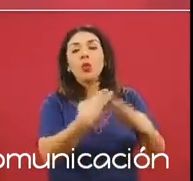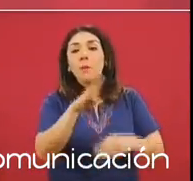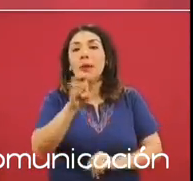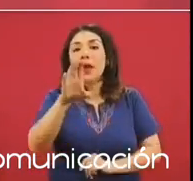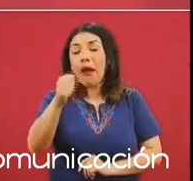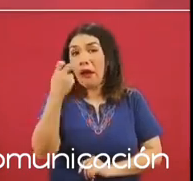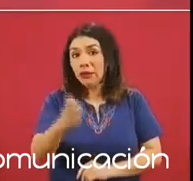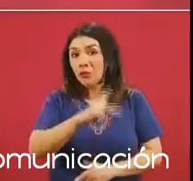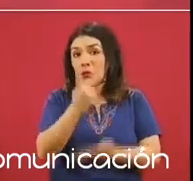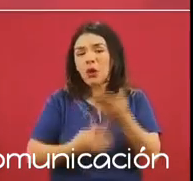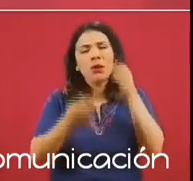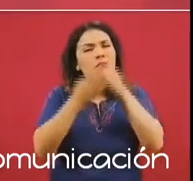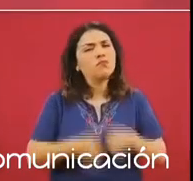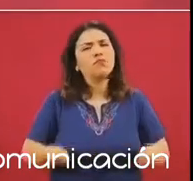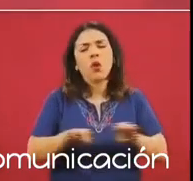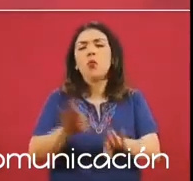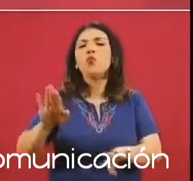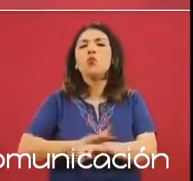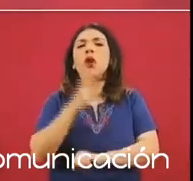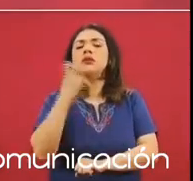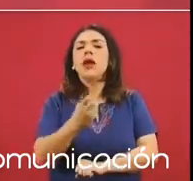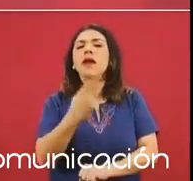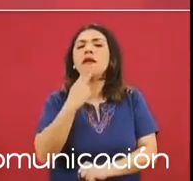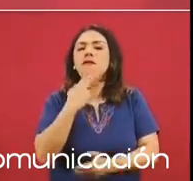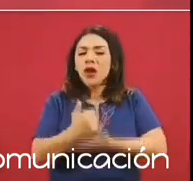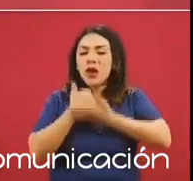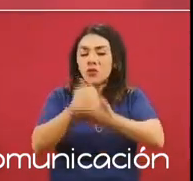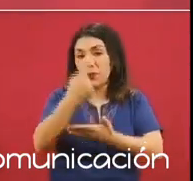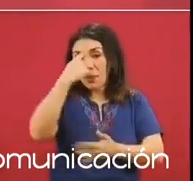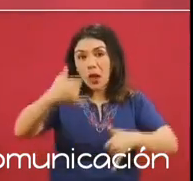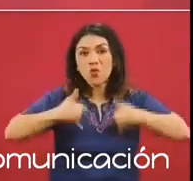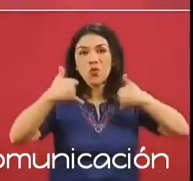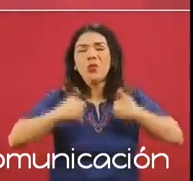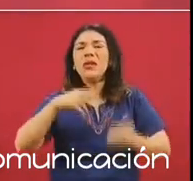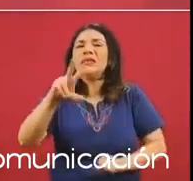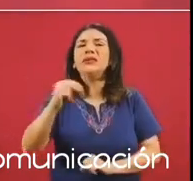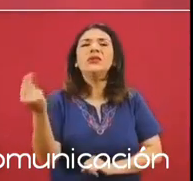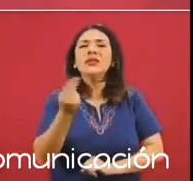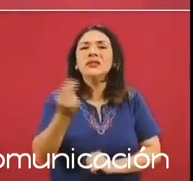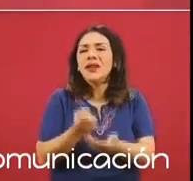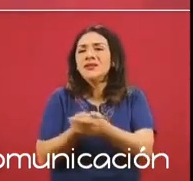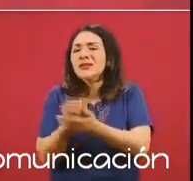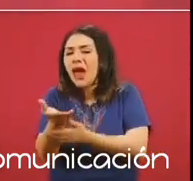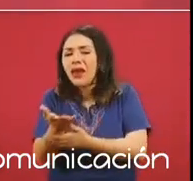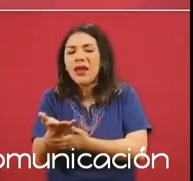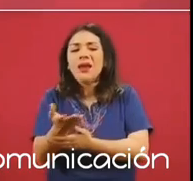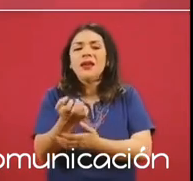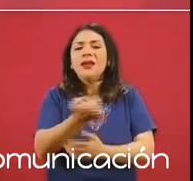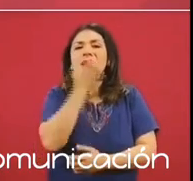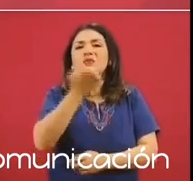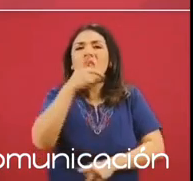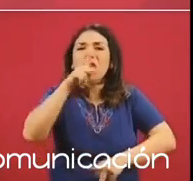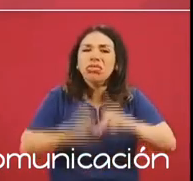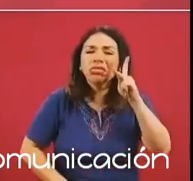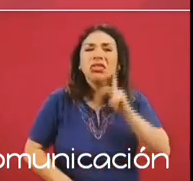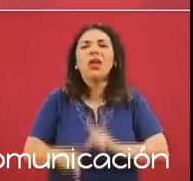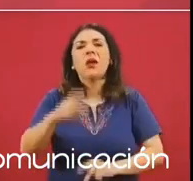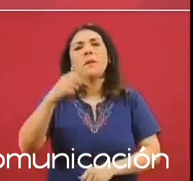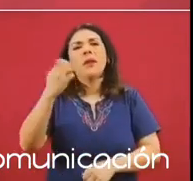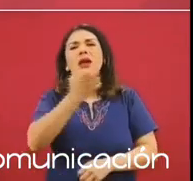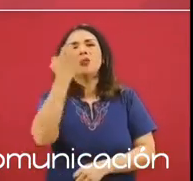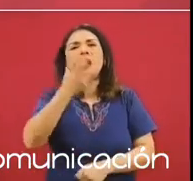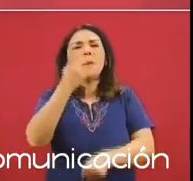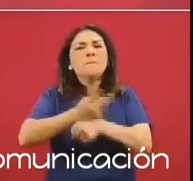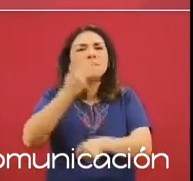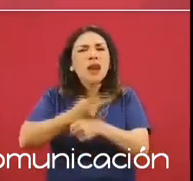es fundamental porque nos ayuda a que los jóvenes no tengan que salirse de la escuela de nivel bachillerato,